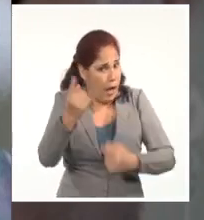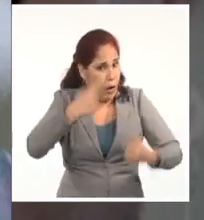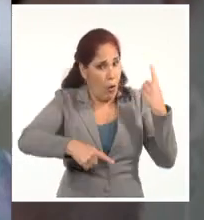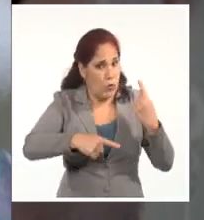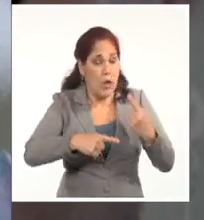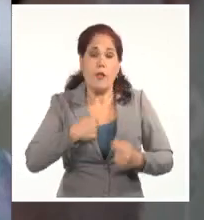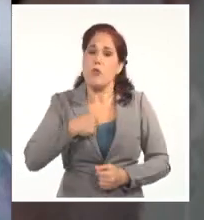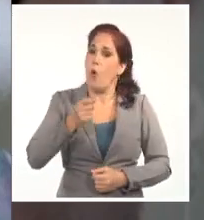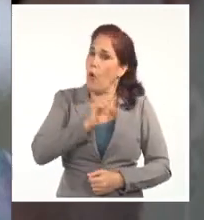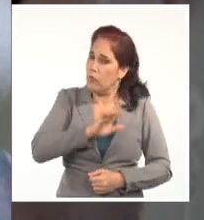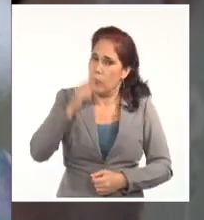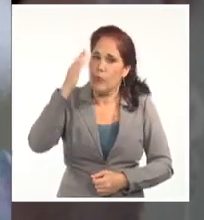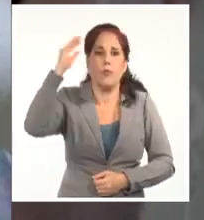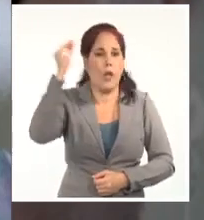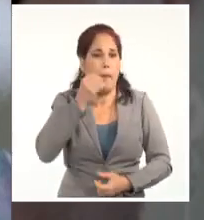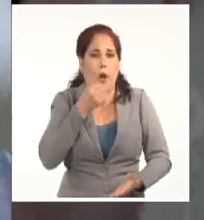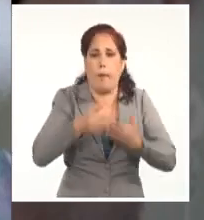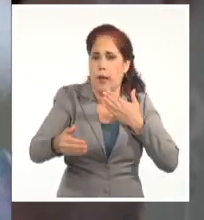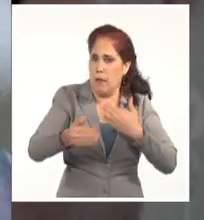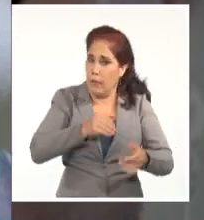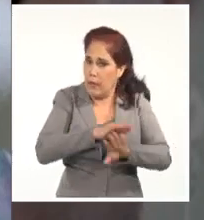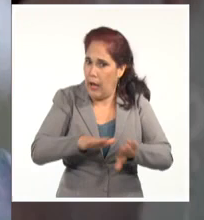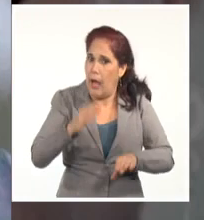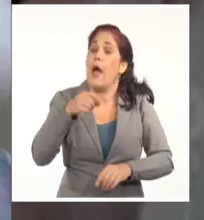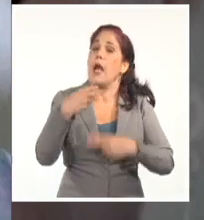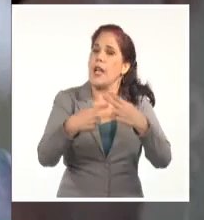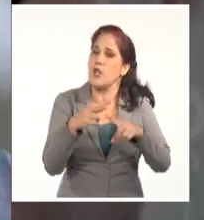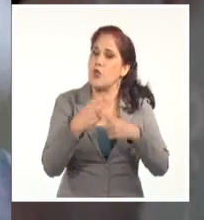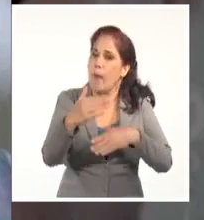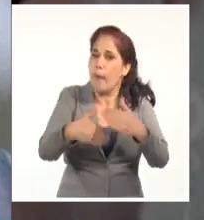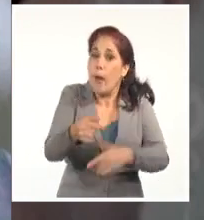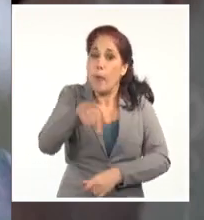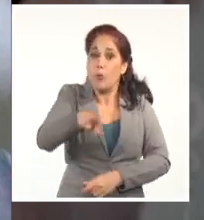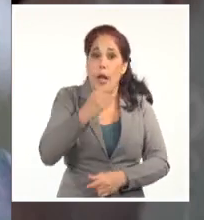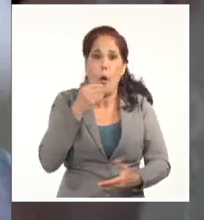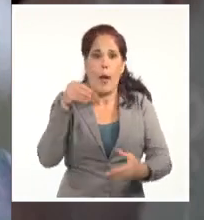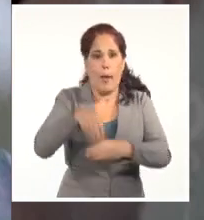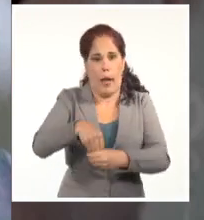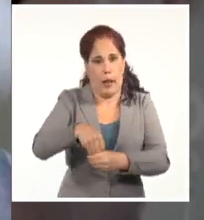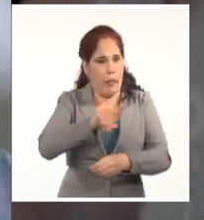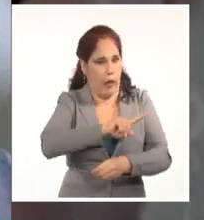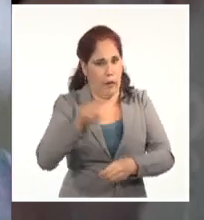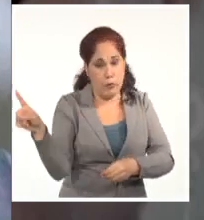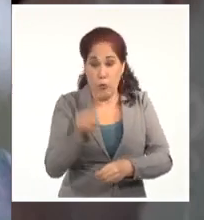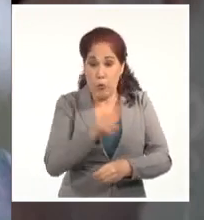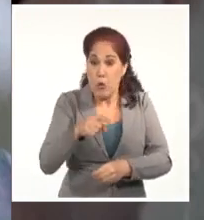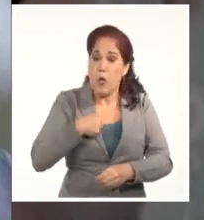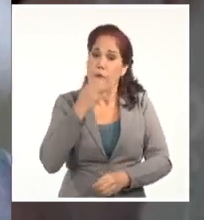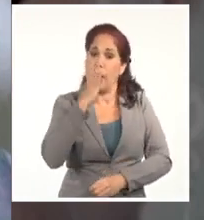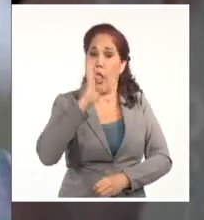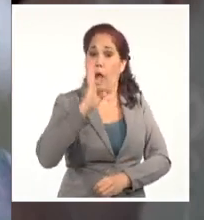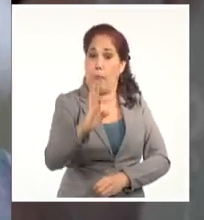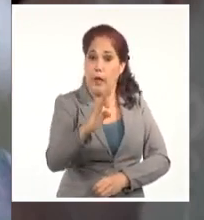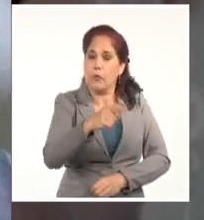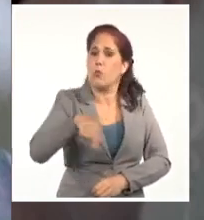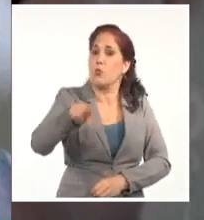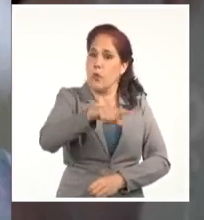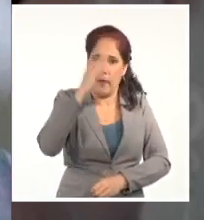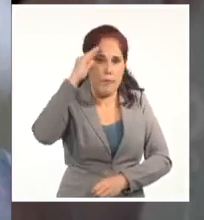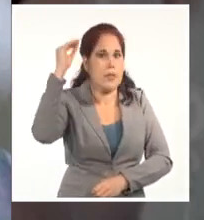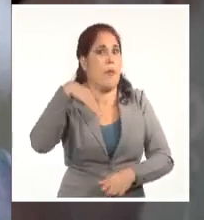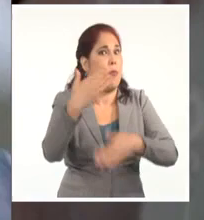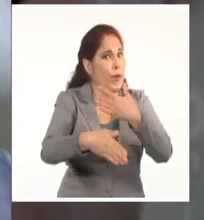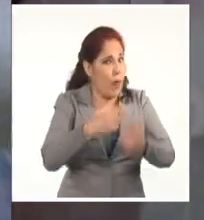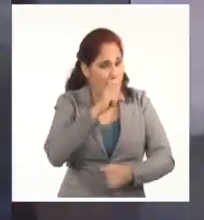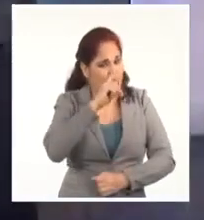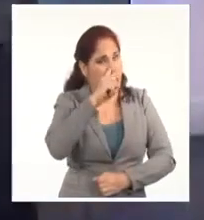a mí no me interesa resolver su problema, pero a mí no me acuerdo para eso. Y me acuerdo con esa respuesta a y yo se me acuerdo con un problema que se